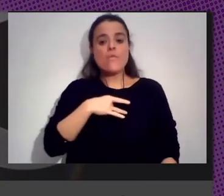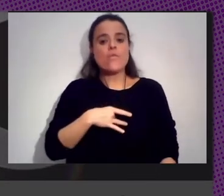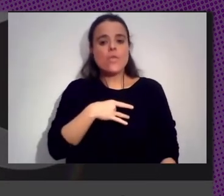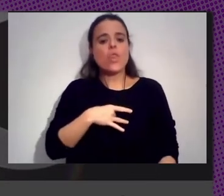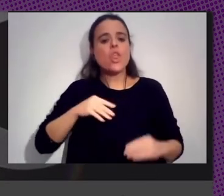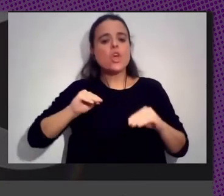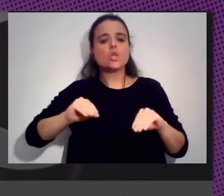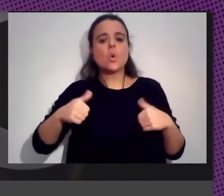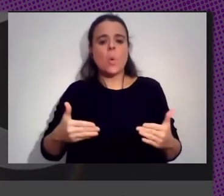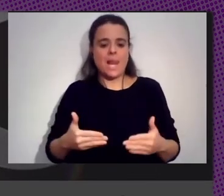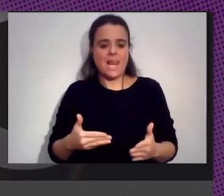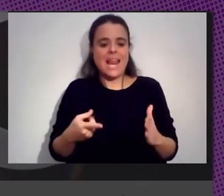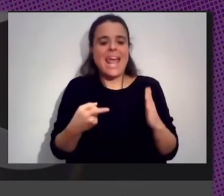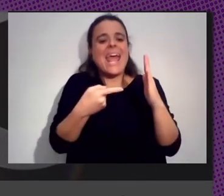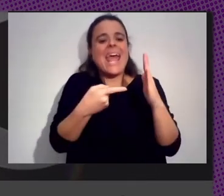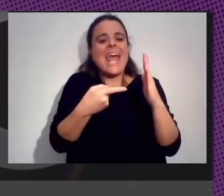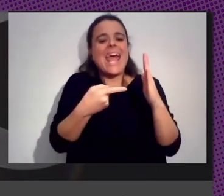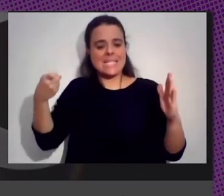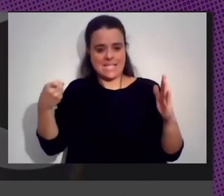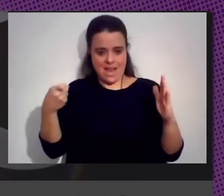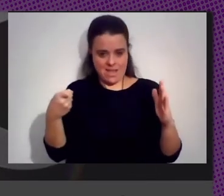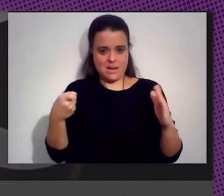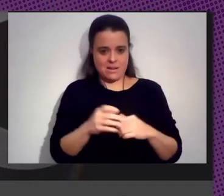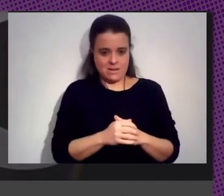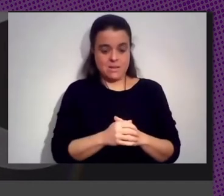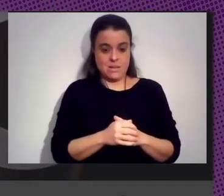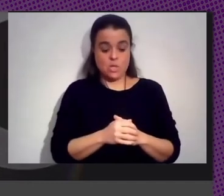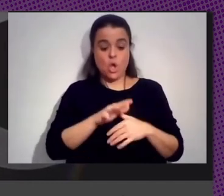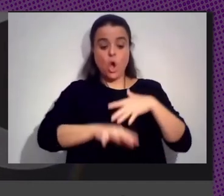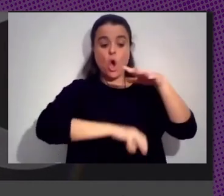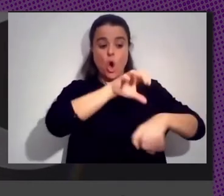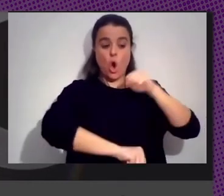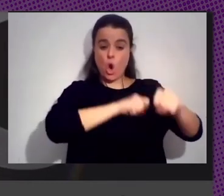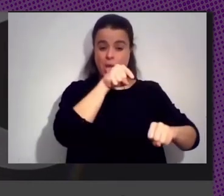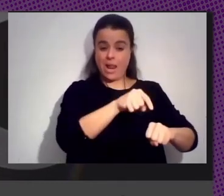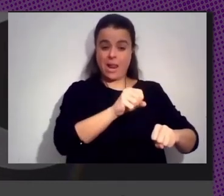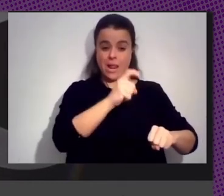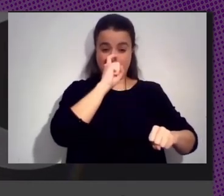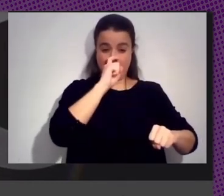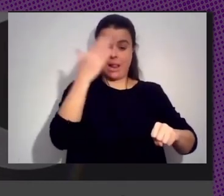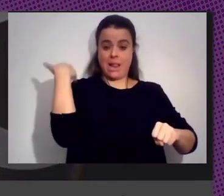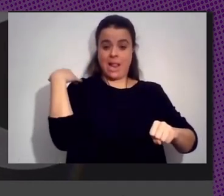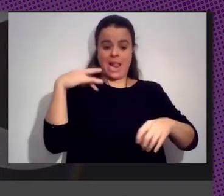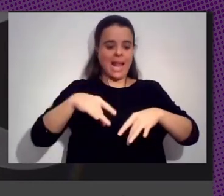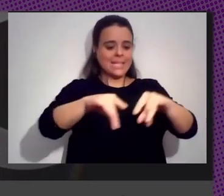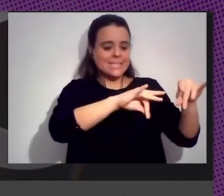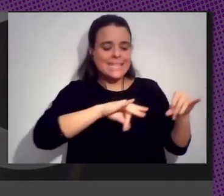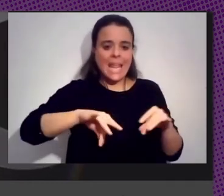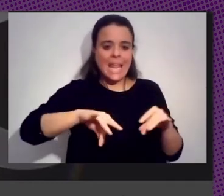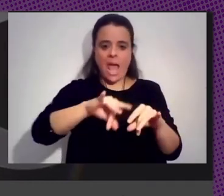Extraer Entonces El Colonialismo Viejo Se Apoderó De La Tierra De La Labor